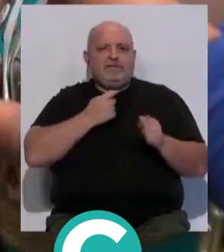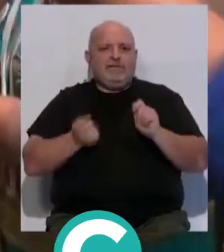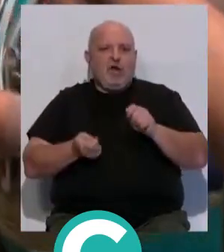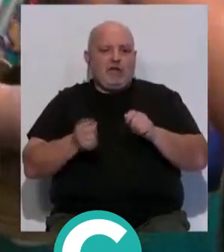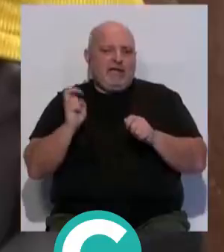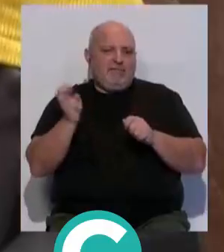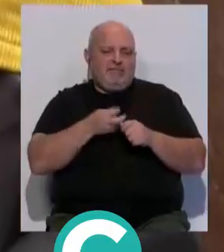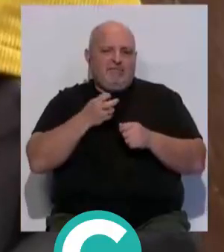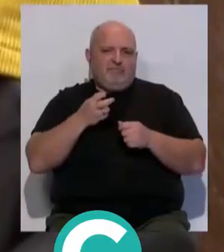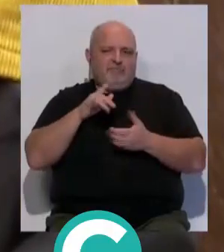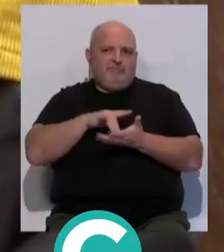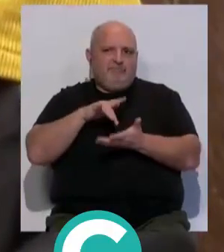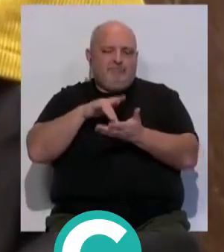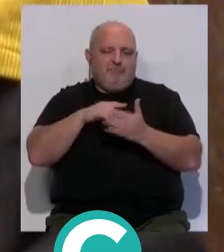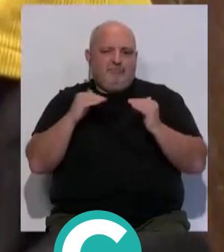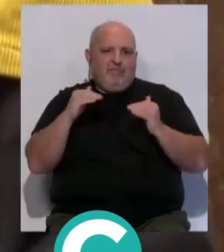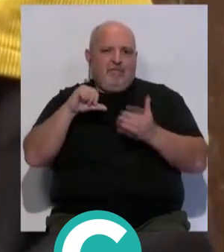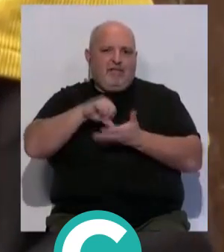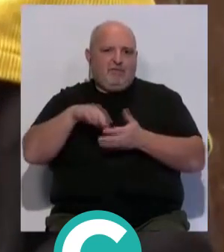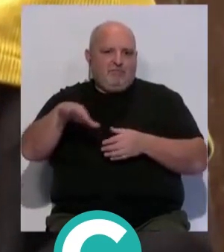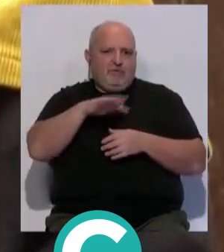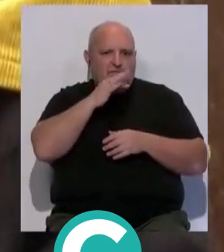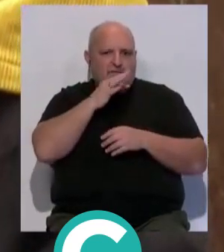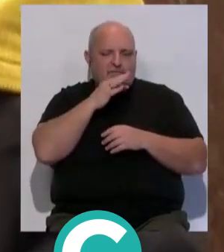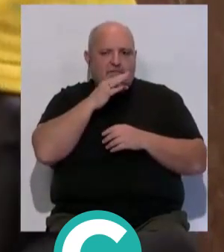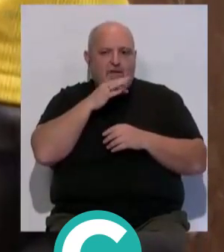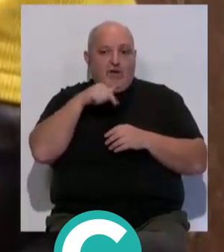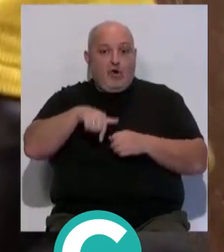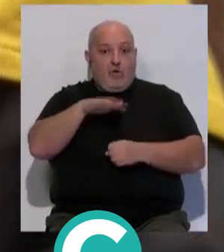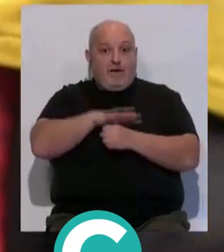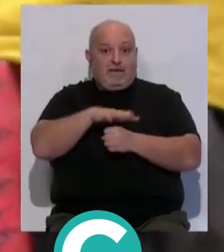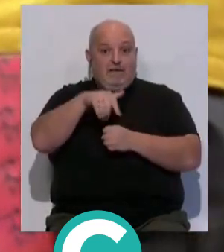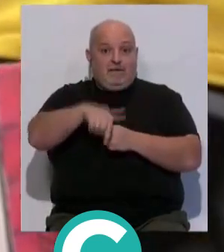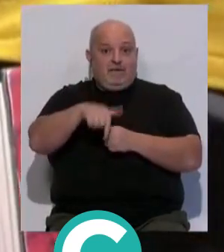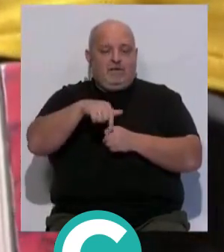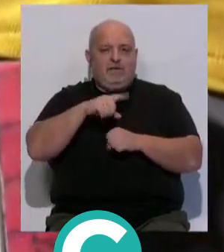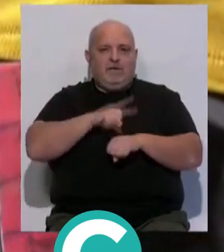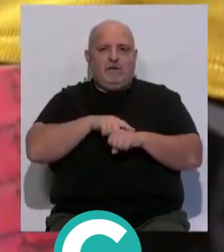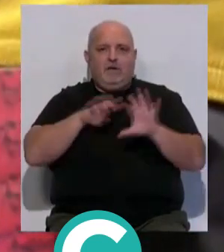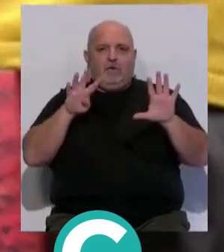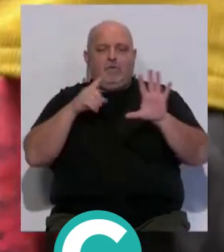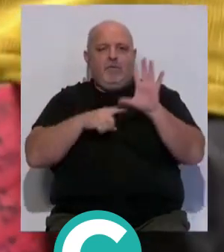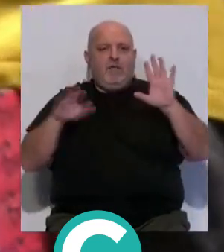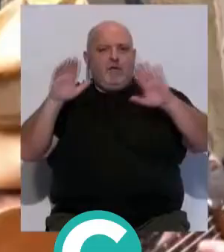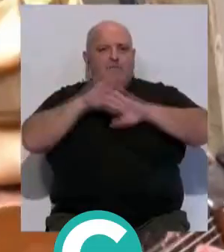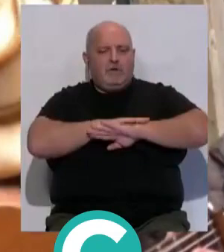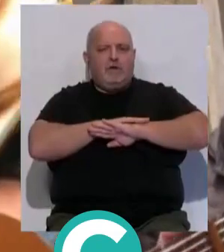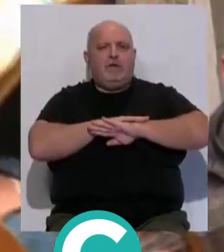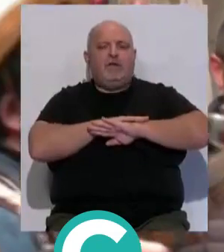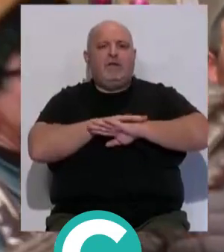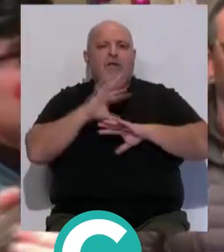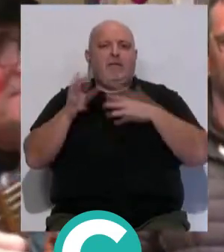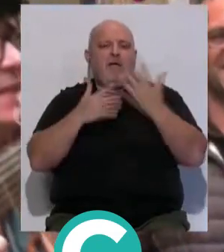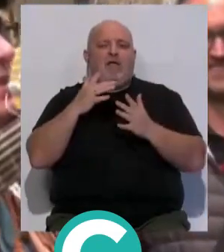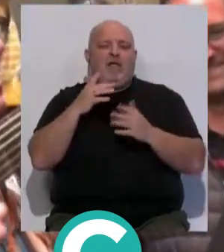callejeras que se hacen fuertes estos días en el centro. En la jornada de este martes, a partir de las nueve y media de la noche, la quema